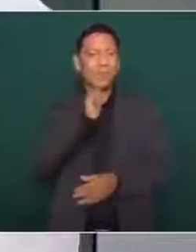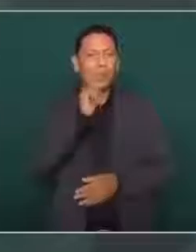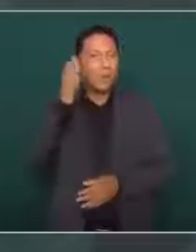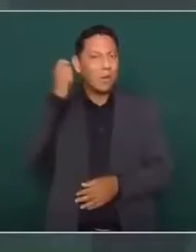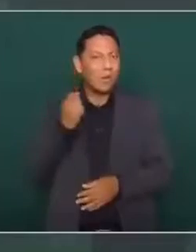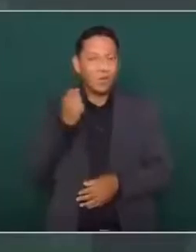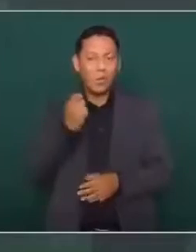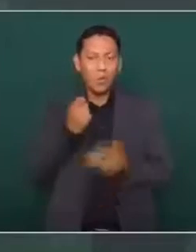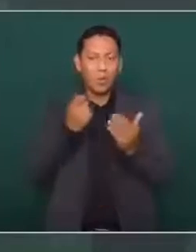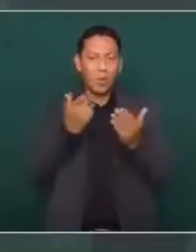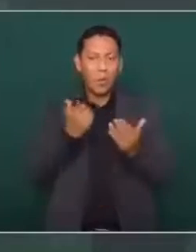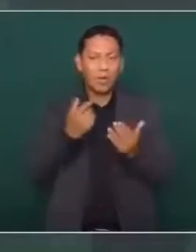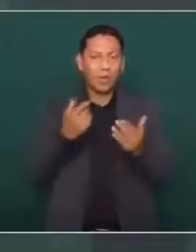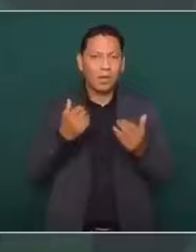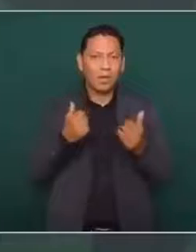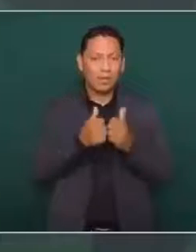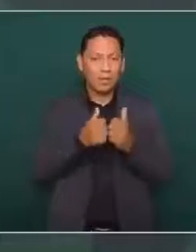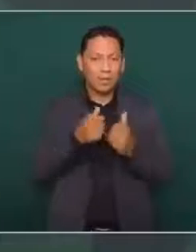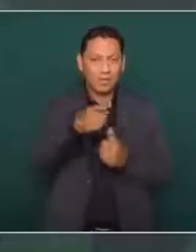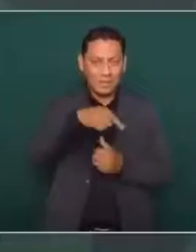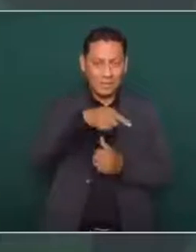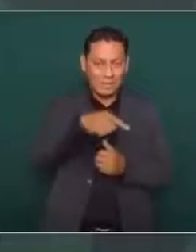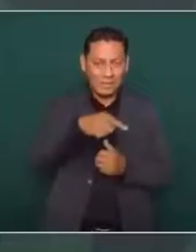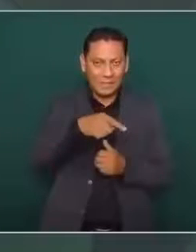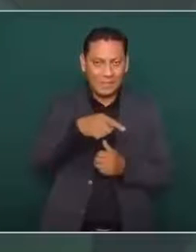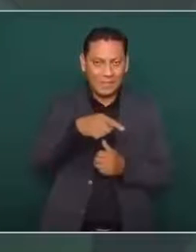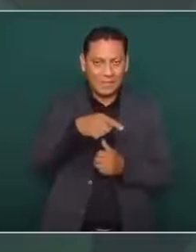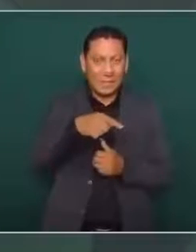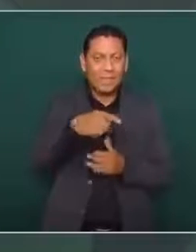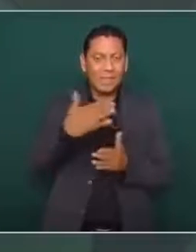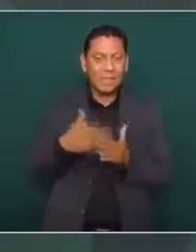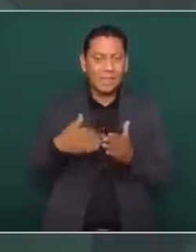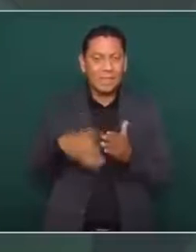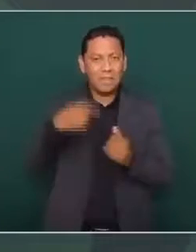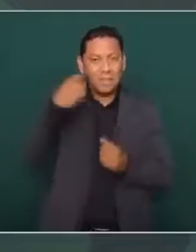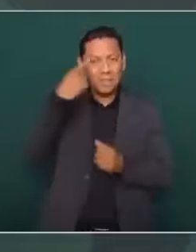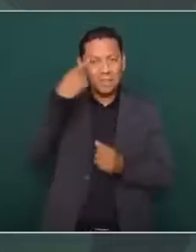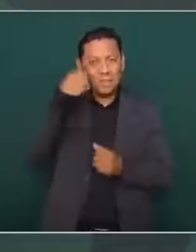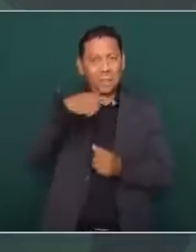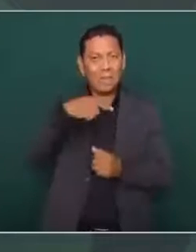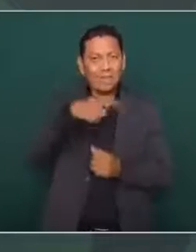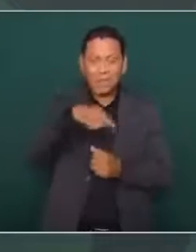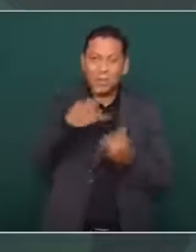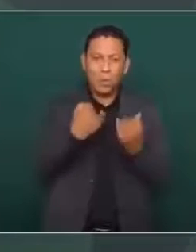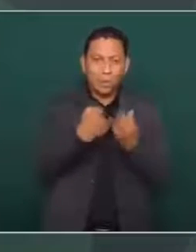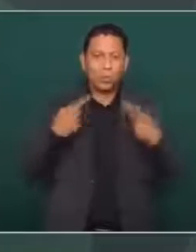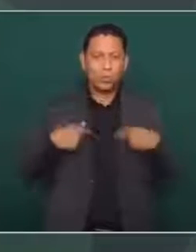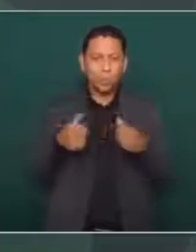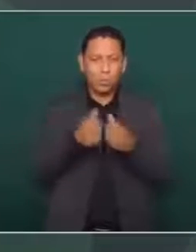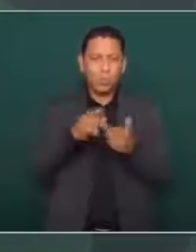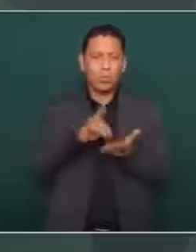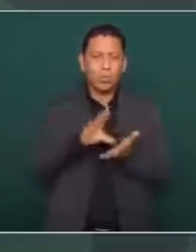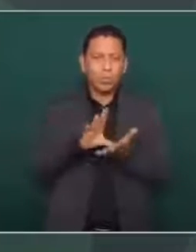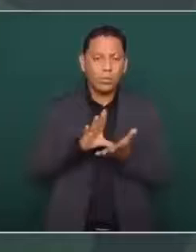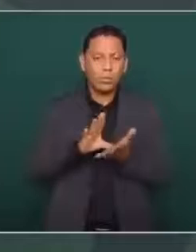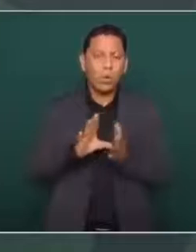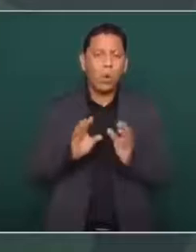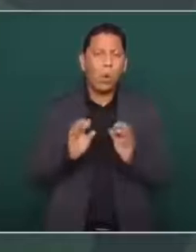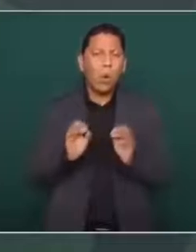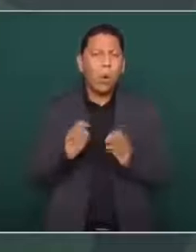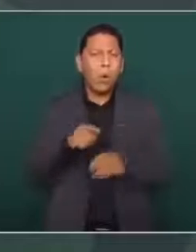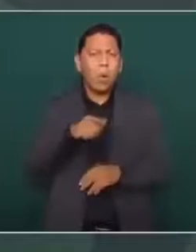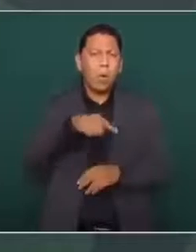a discapacitados o a quienes tienen